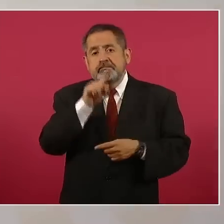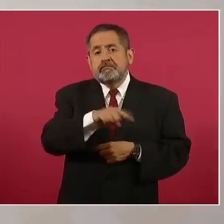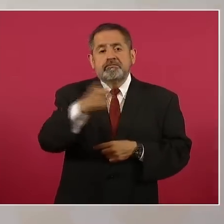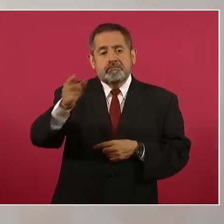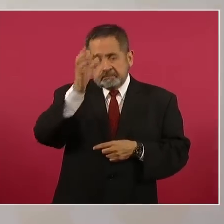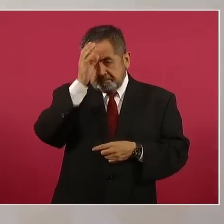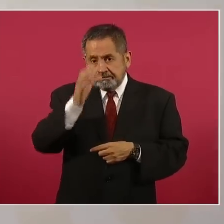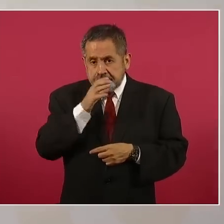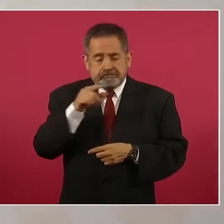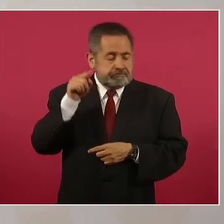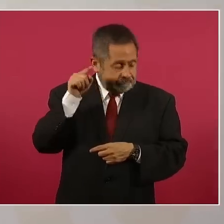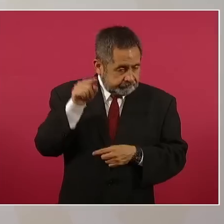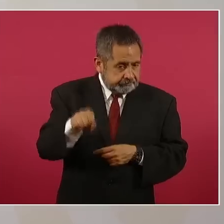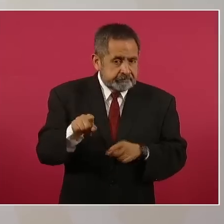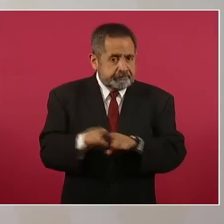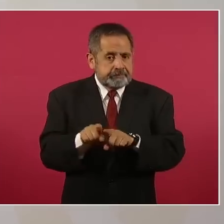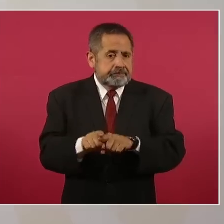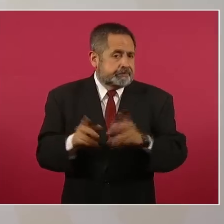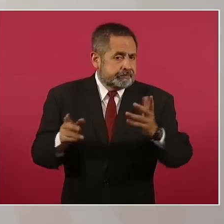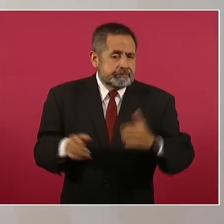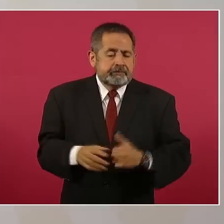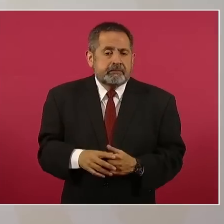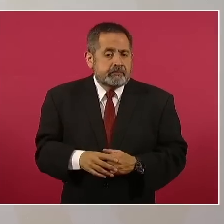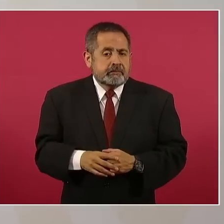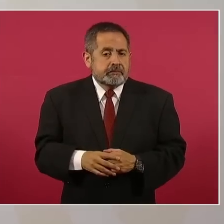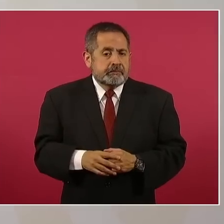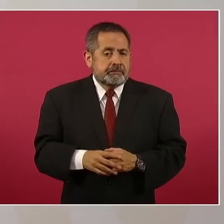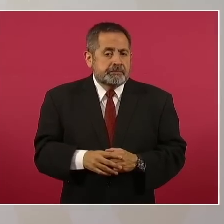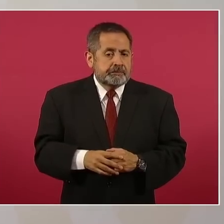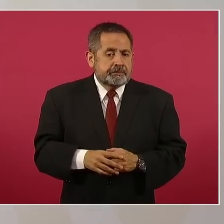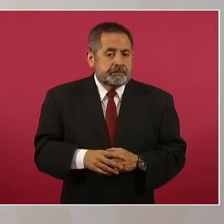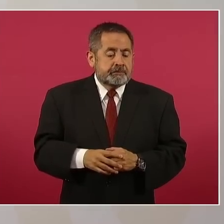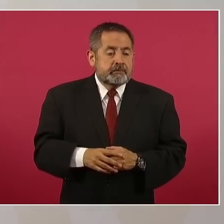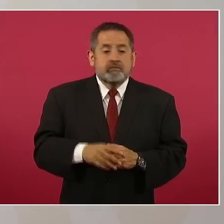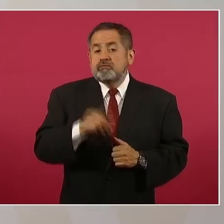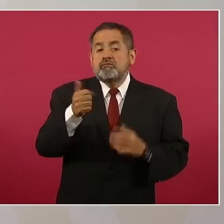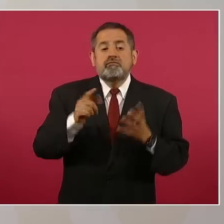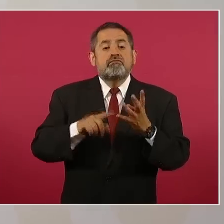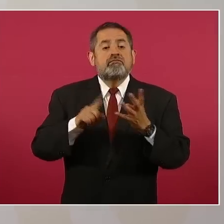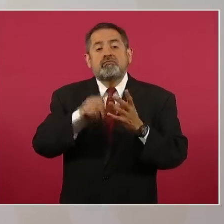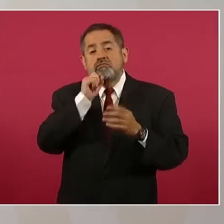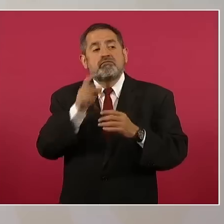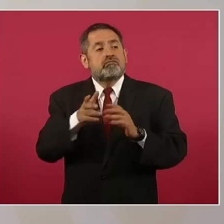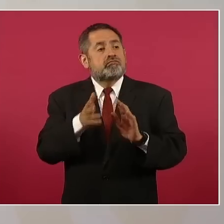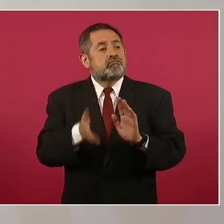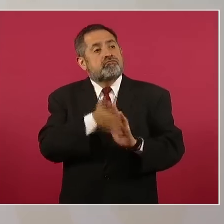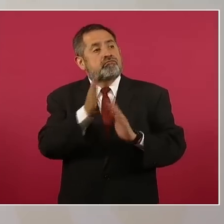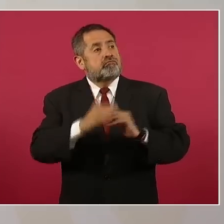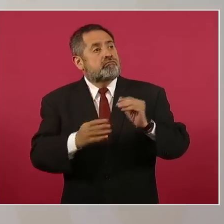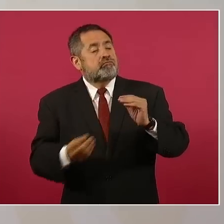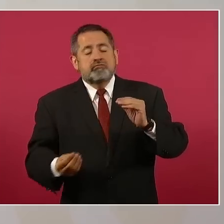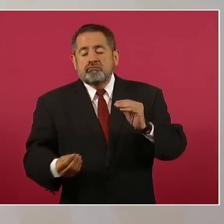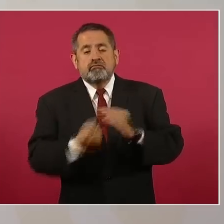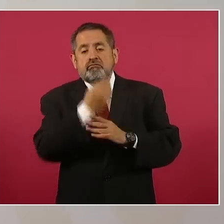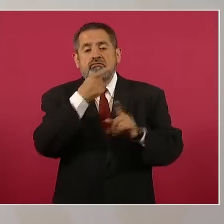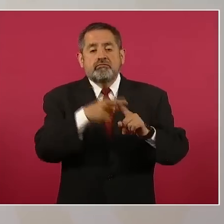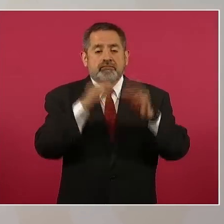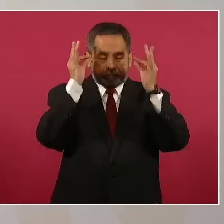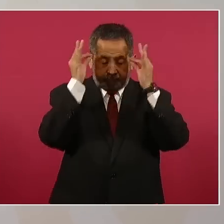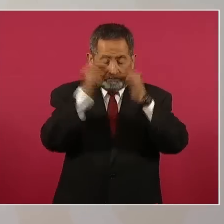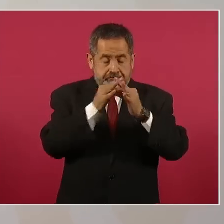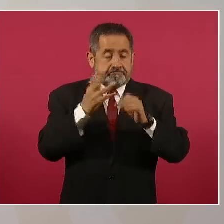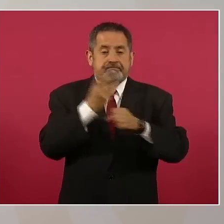y se construye la nueva aduana